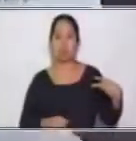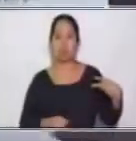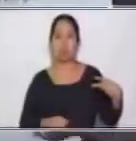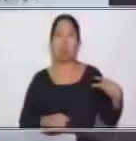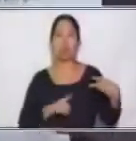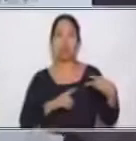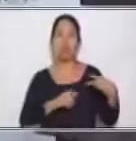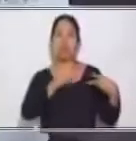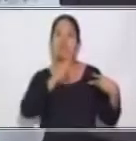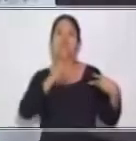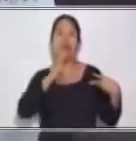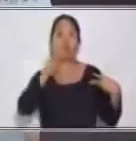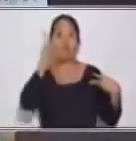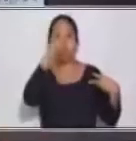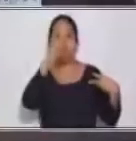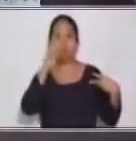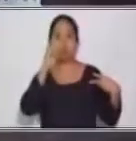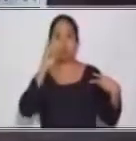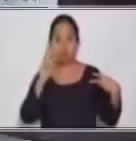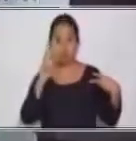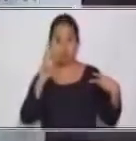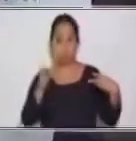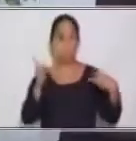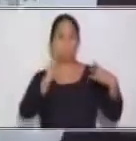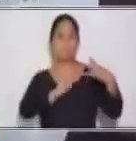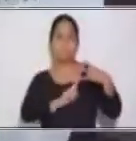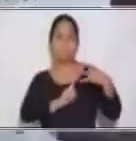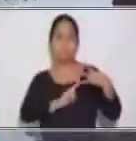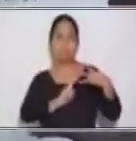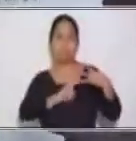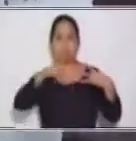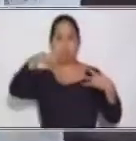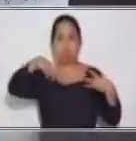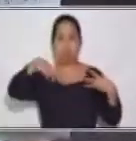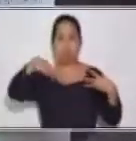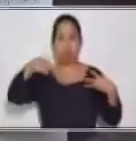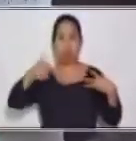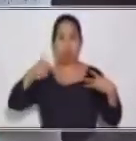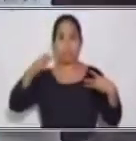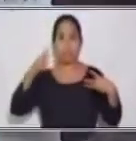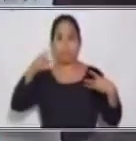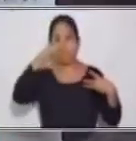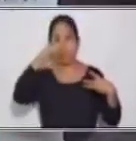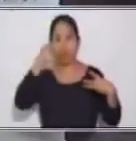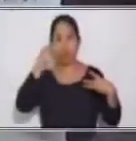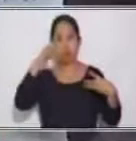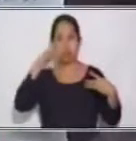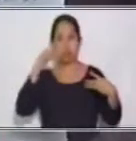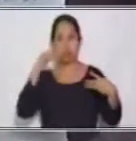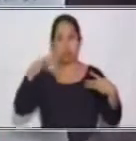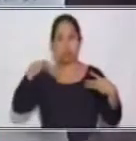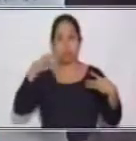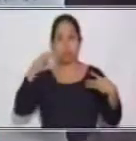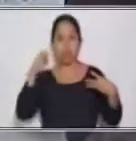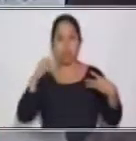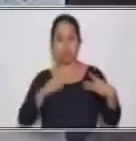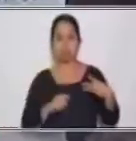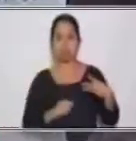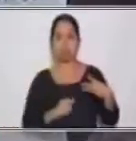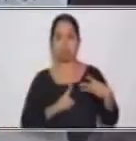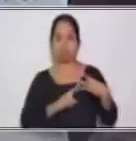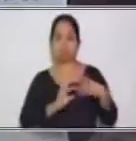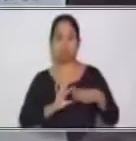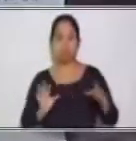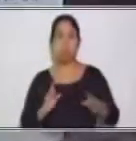Más el participio. Oh, ustedes ya saben que es el participio. Ya no me